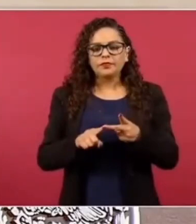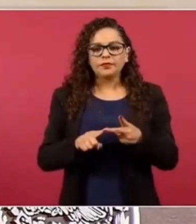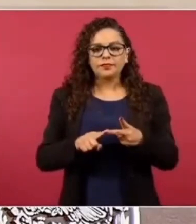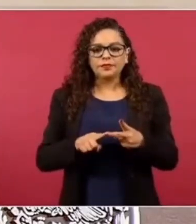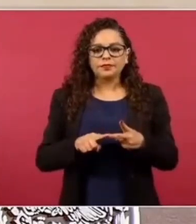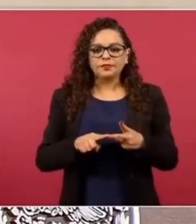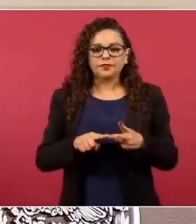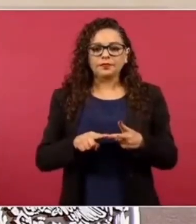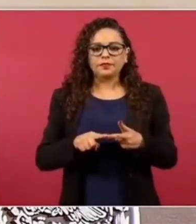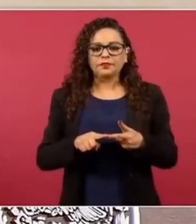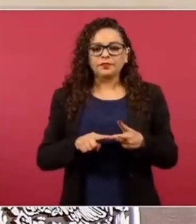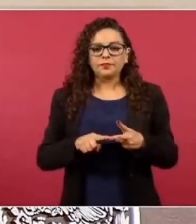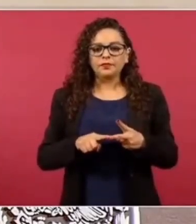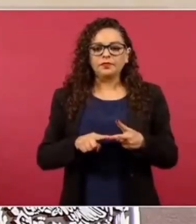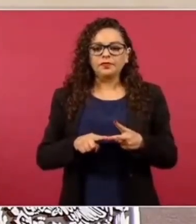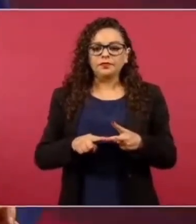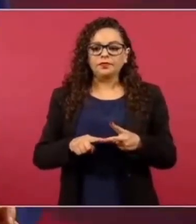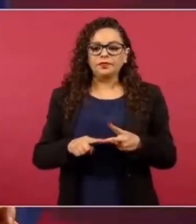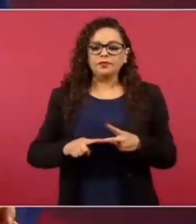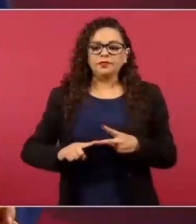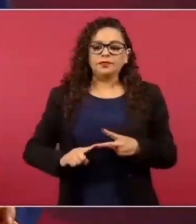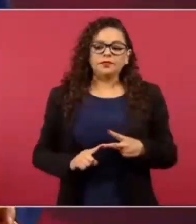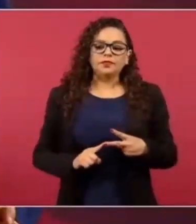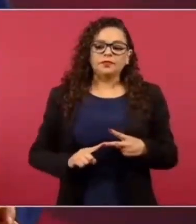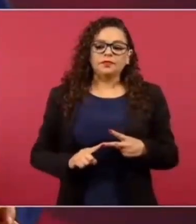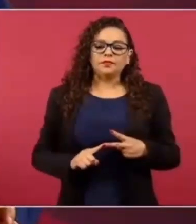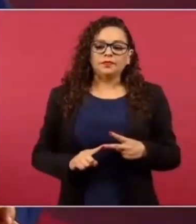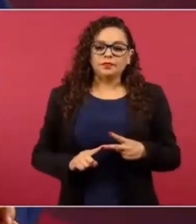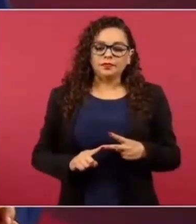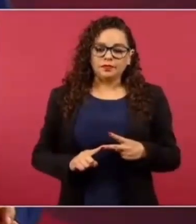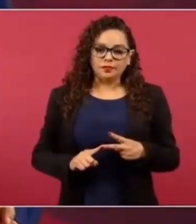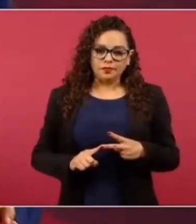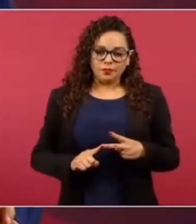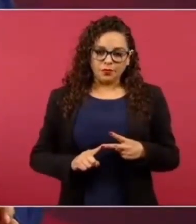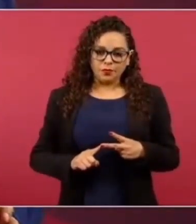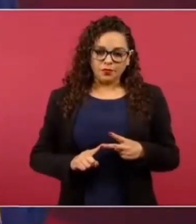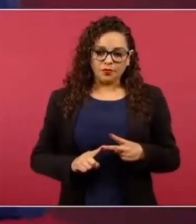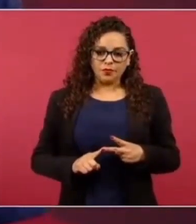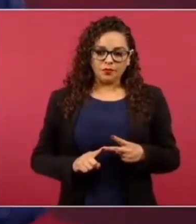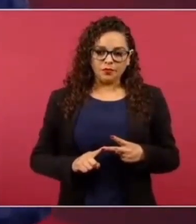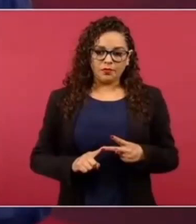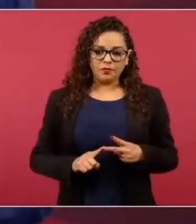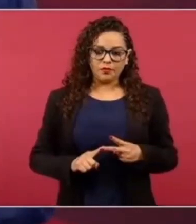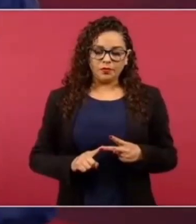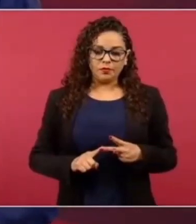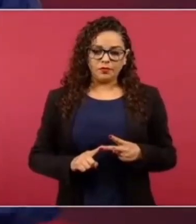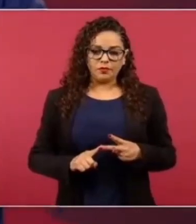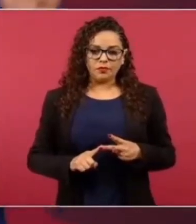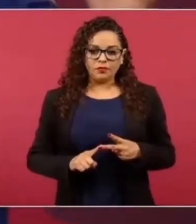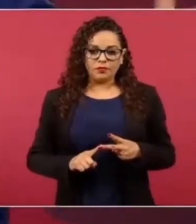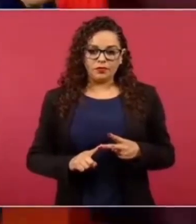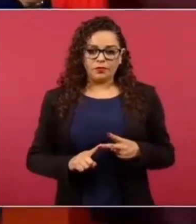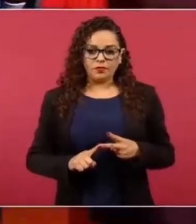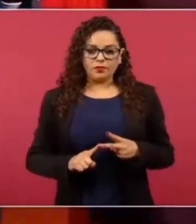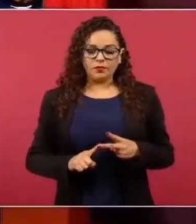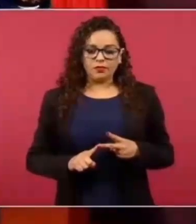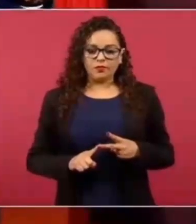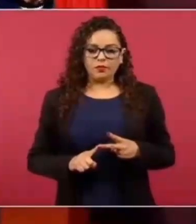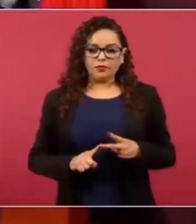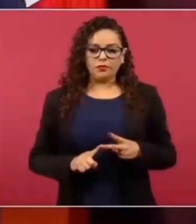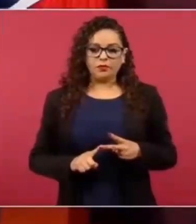García Luna se encumbró